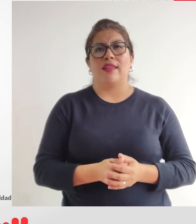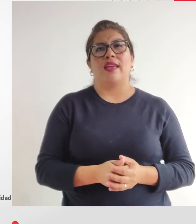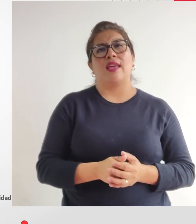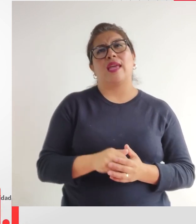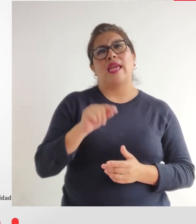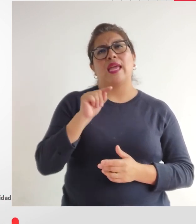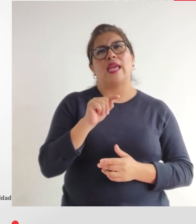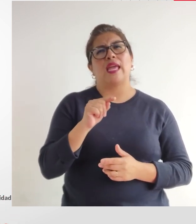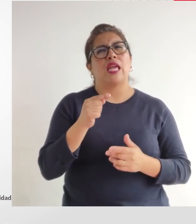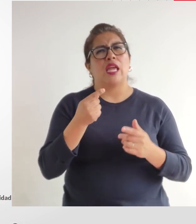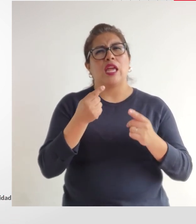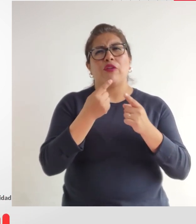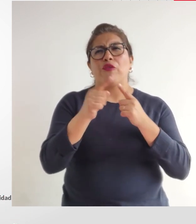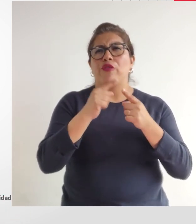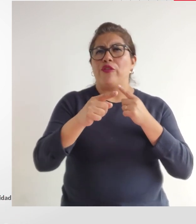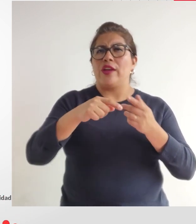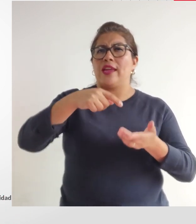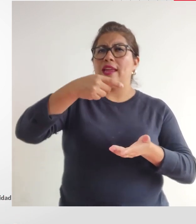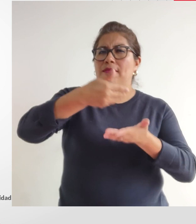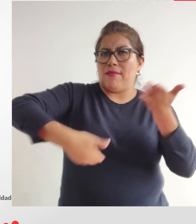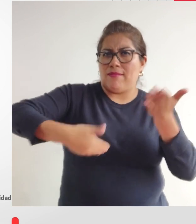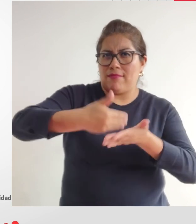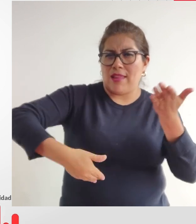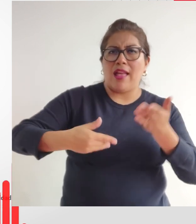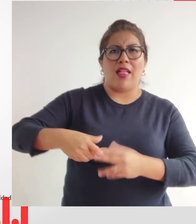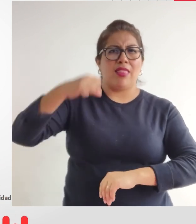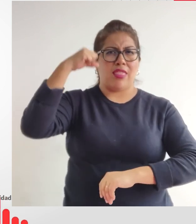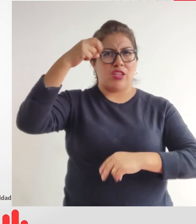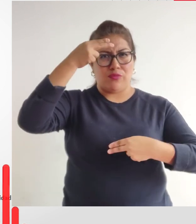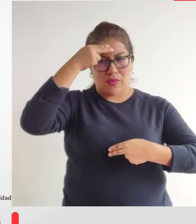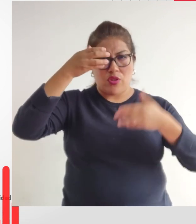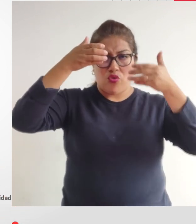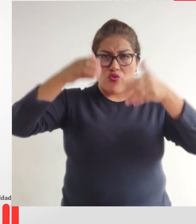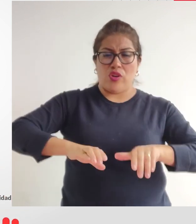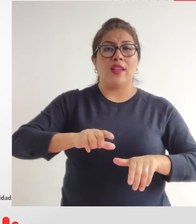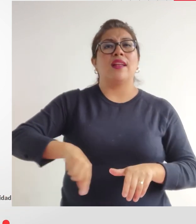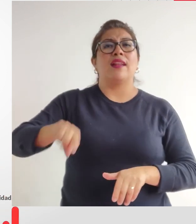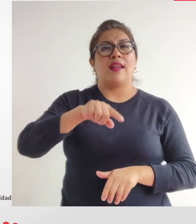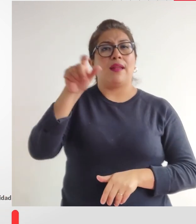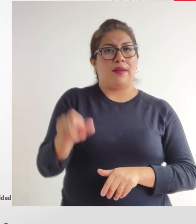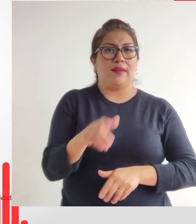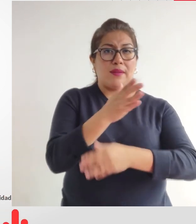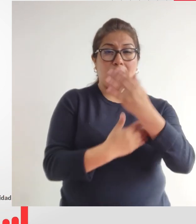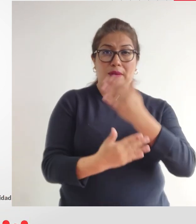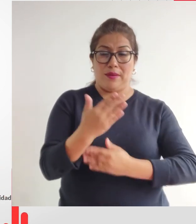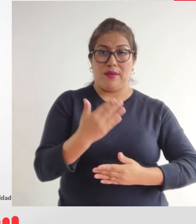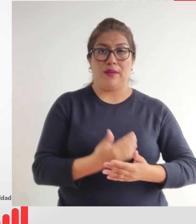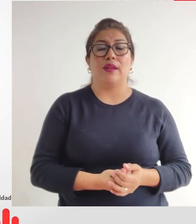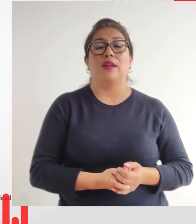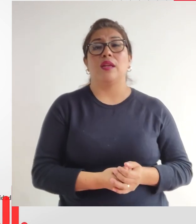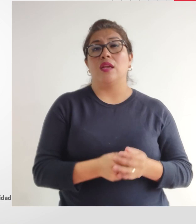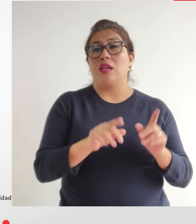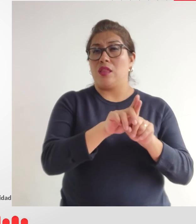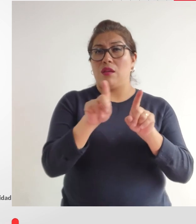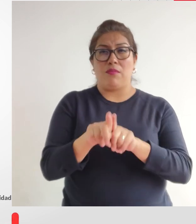Universal sobre los Derechos Humanos por la Convención de las Personas con Discapacidad